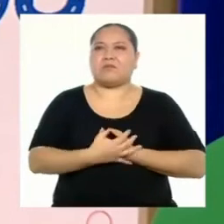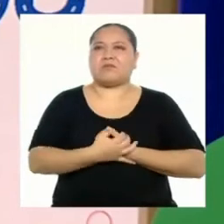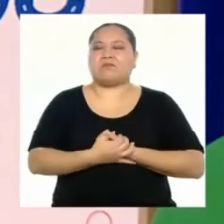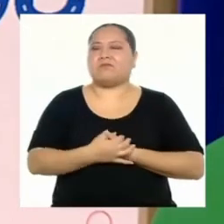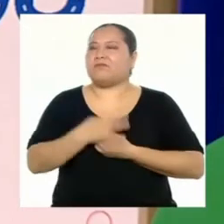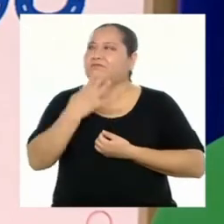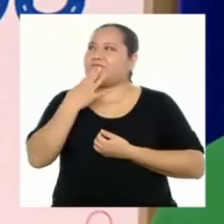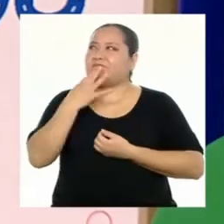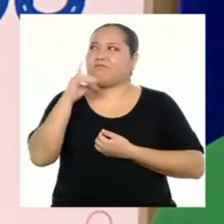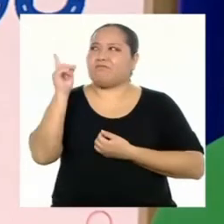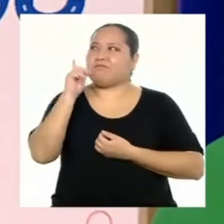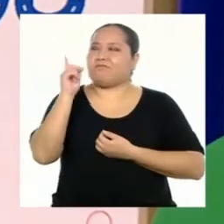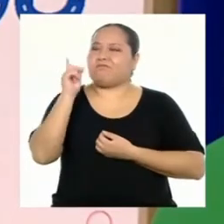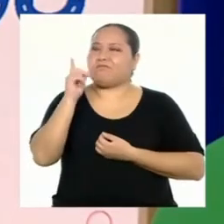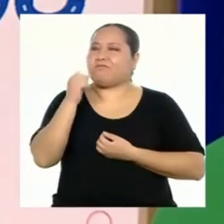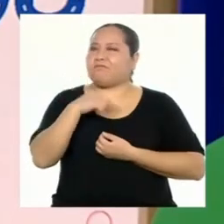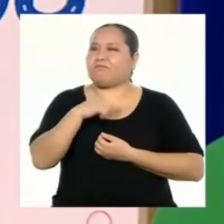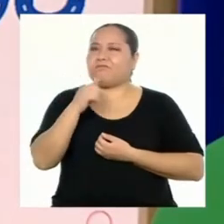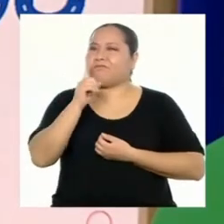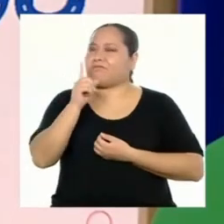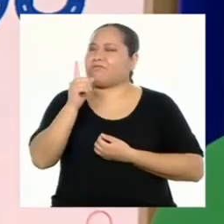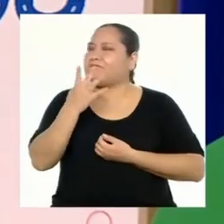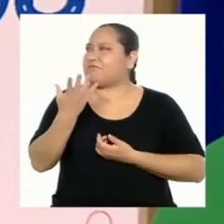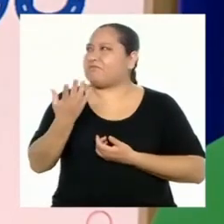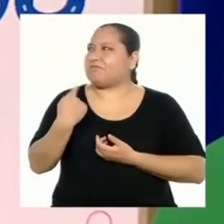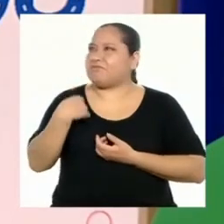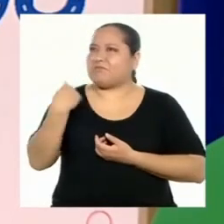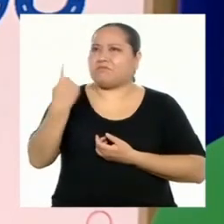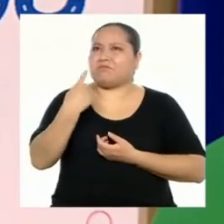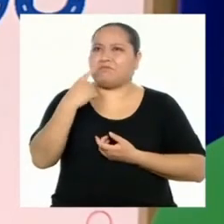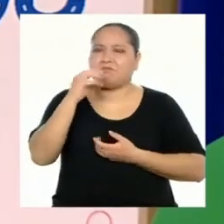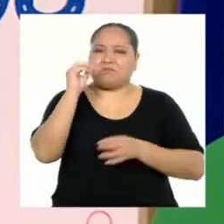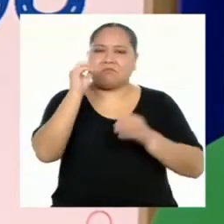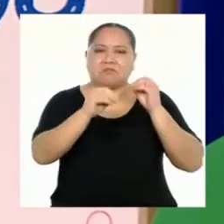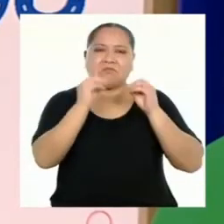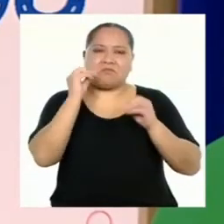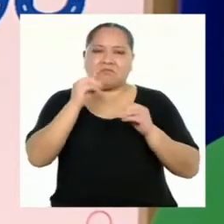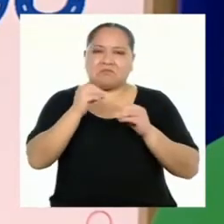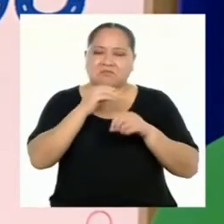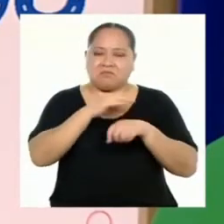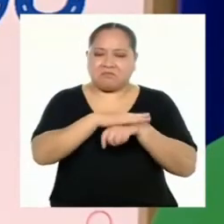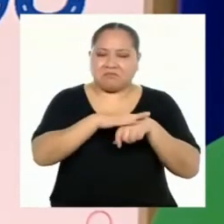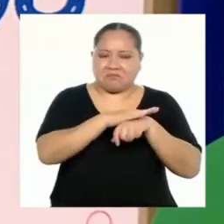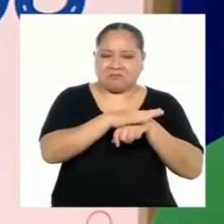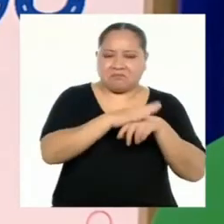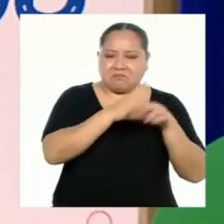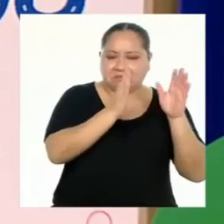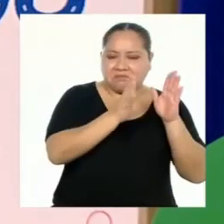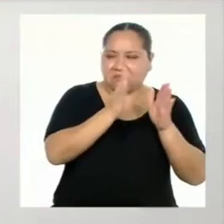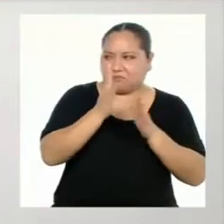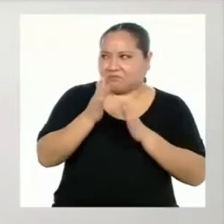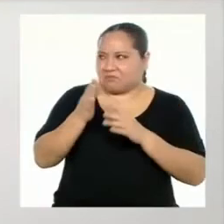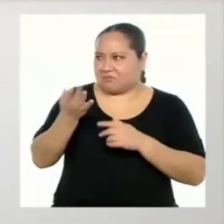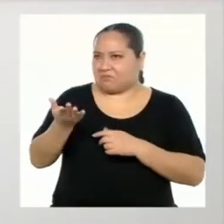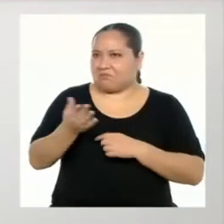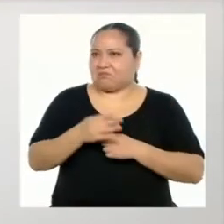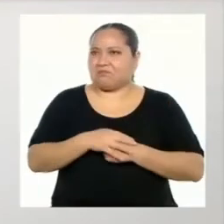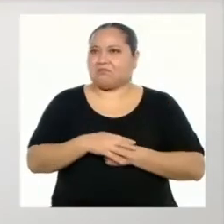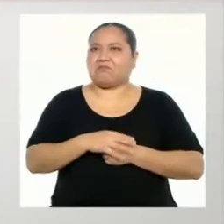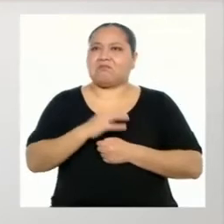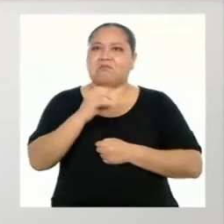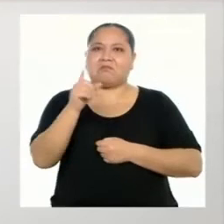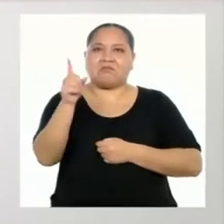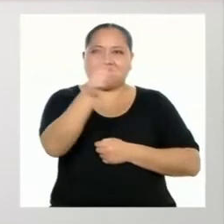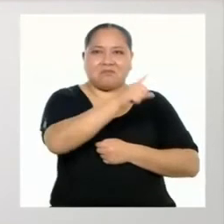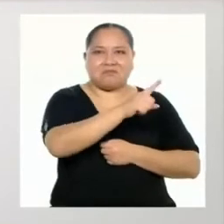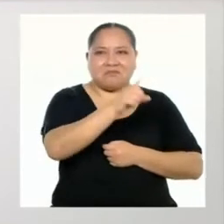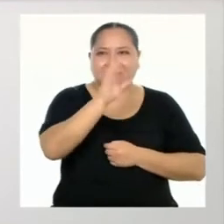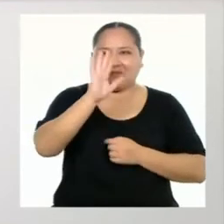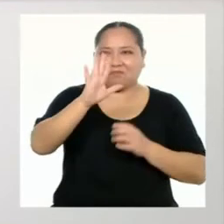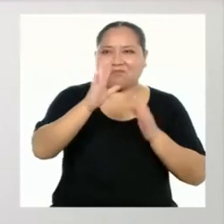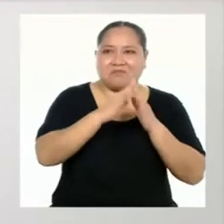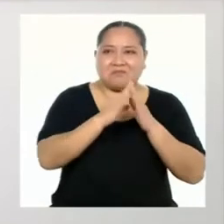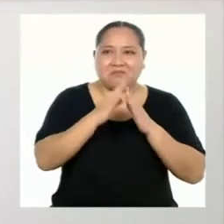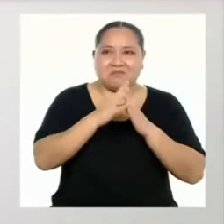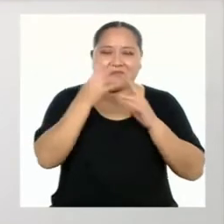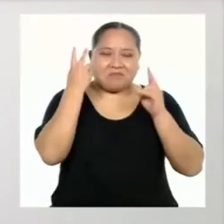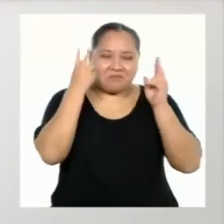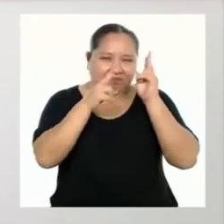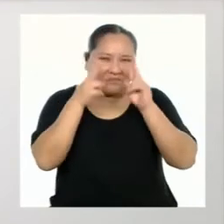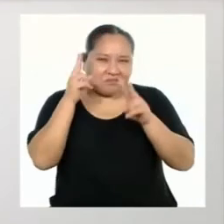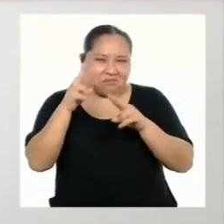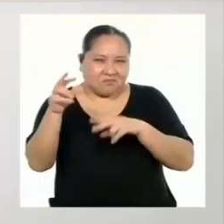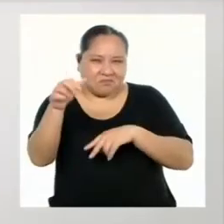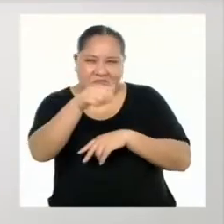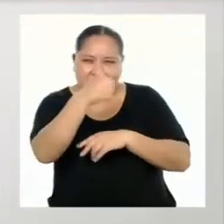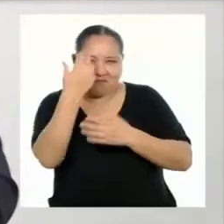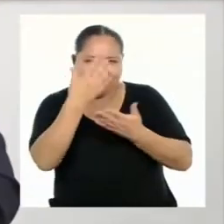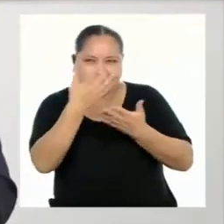Mmm, no, creo que no. Solo ejecuté lo que habíamos planteado en la estrategia. ¿Ustedes en casa se